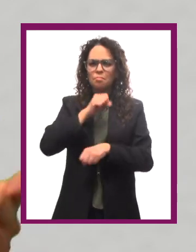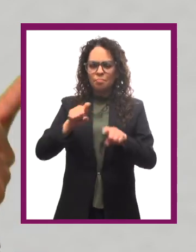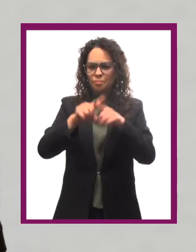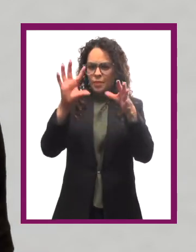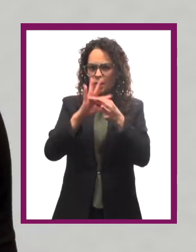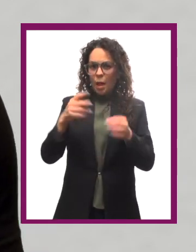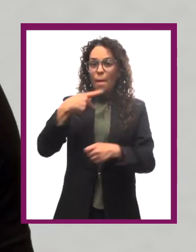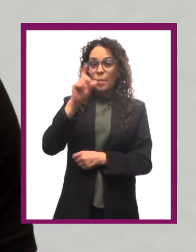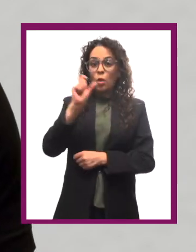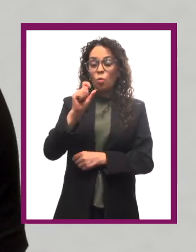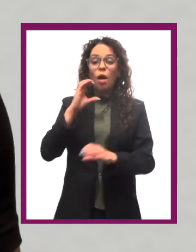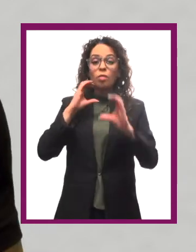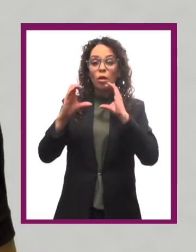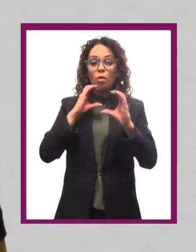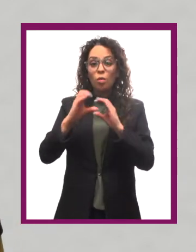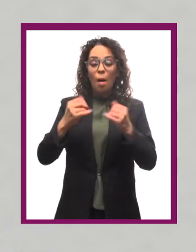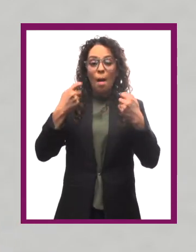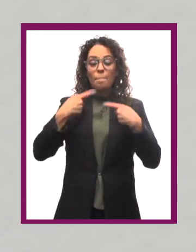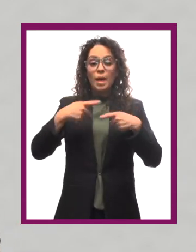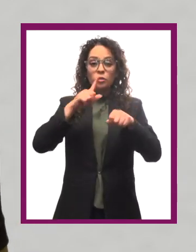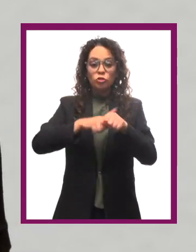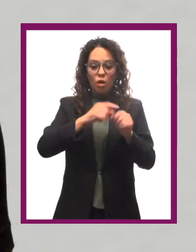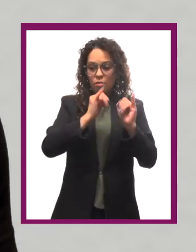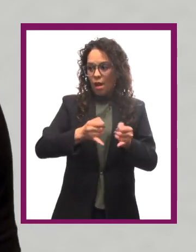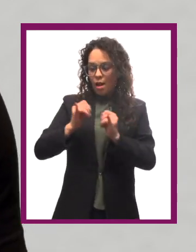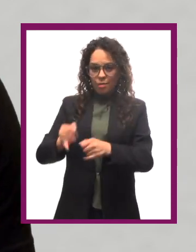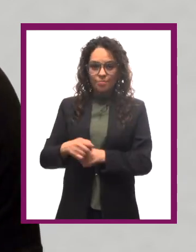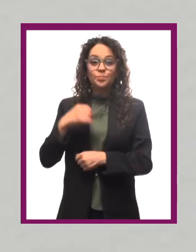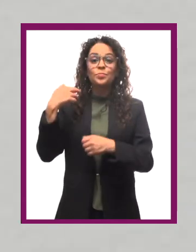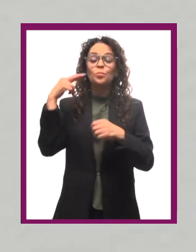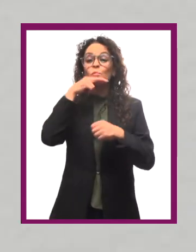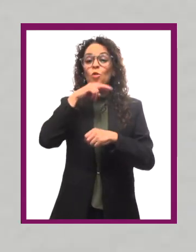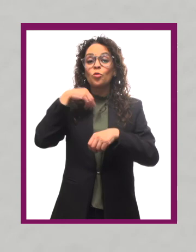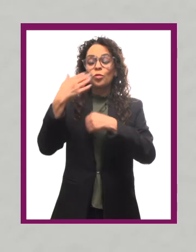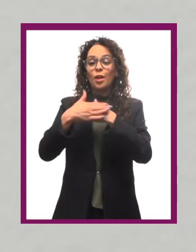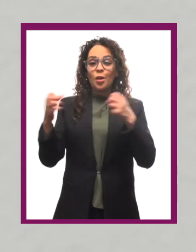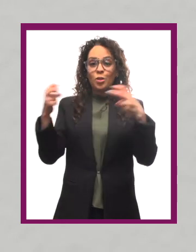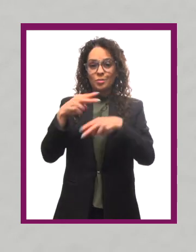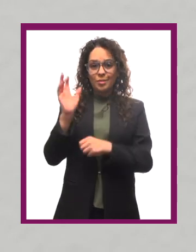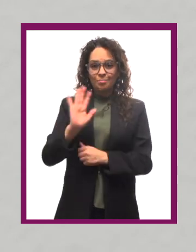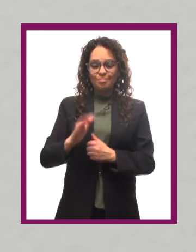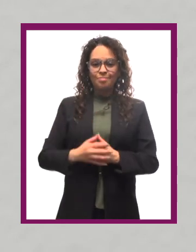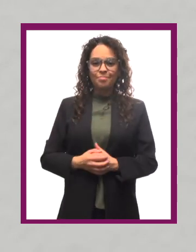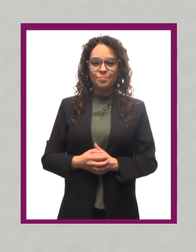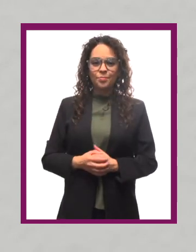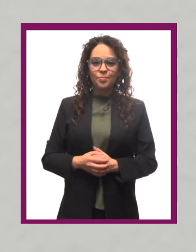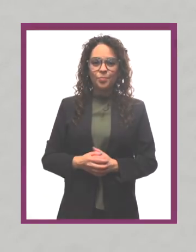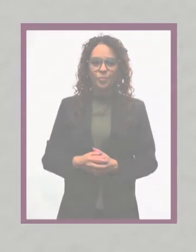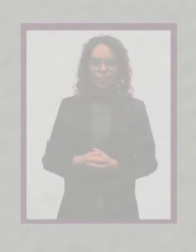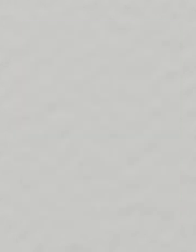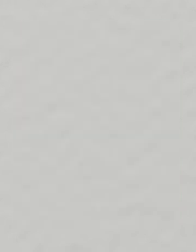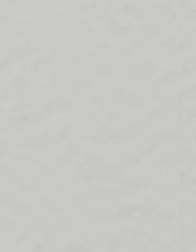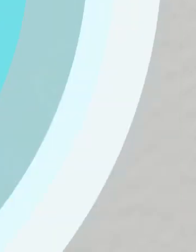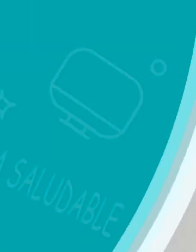pero esto ya será después cuando hablemos de comunicación interpersonal. ¡Nos vemos pronto! ¡Hasta la próxima!